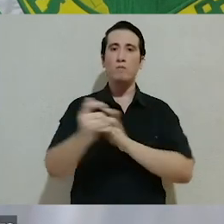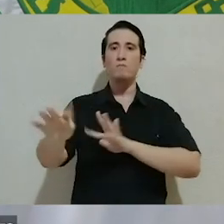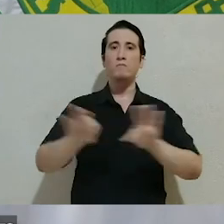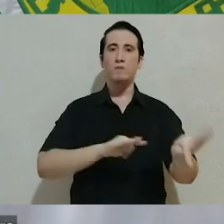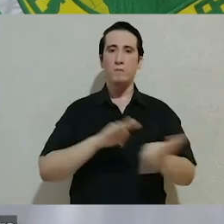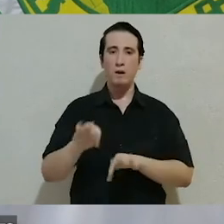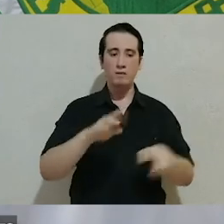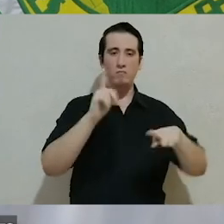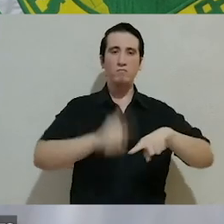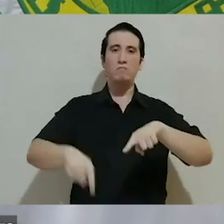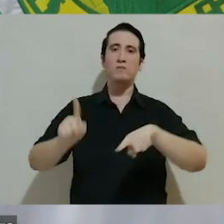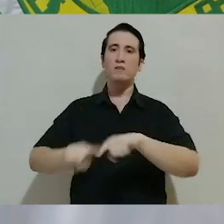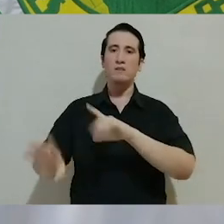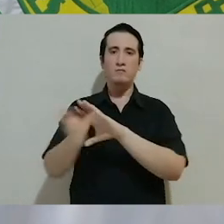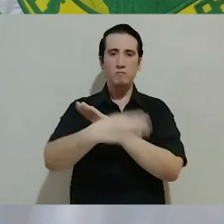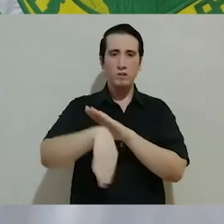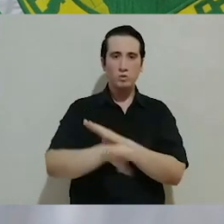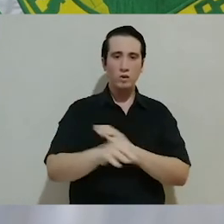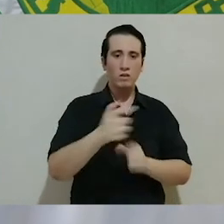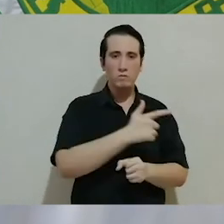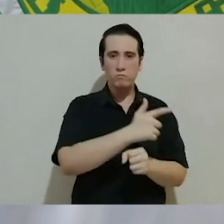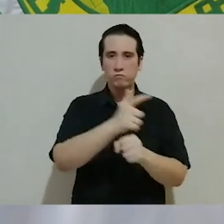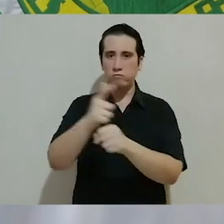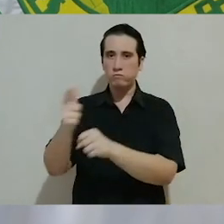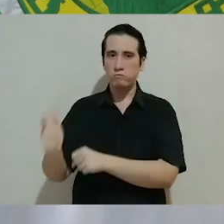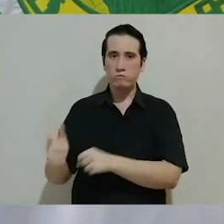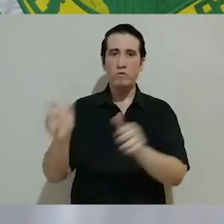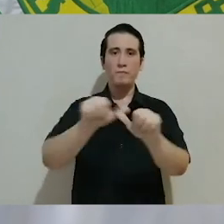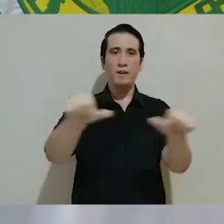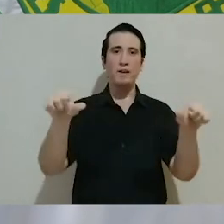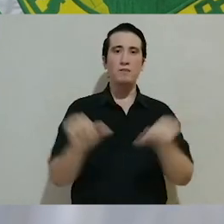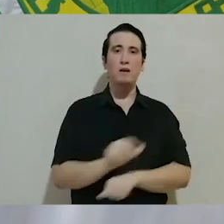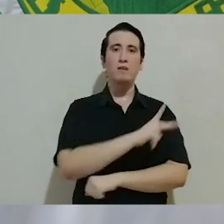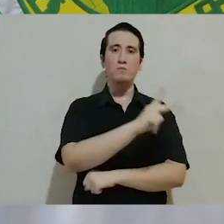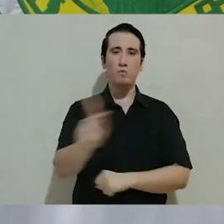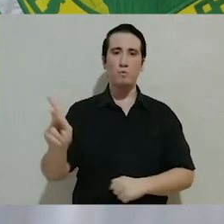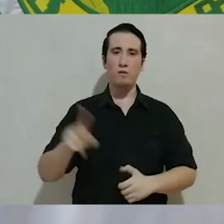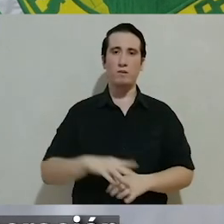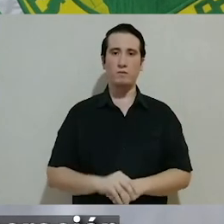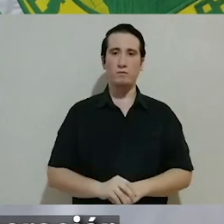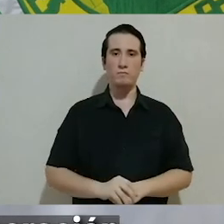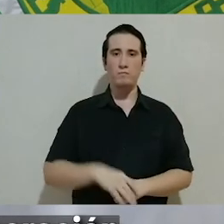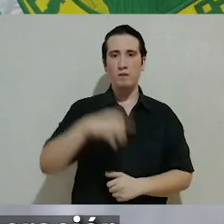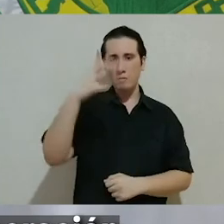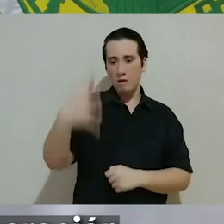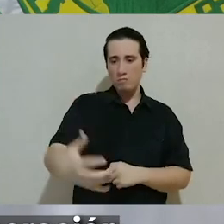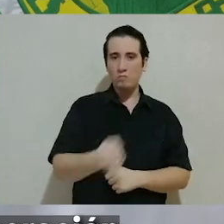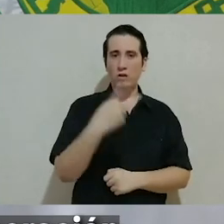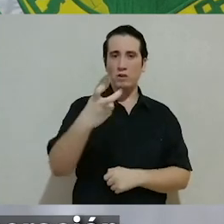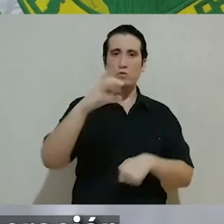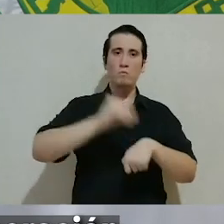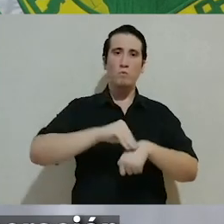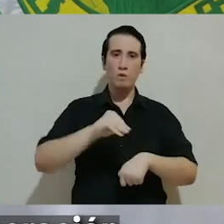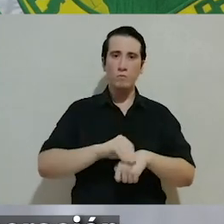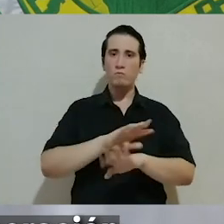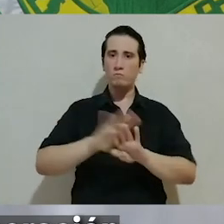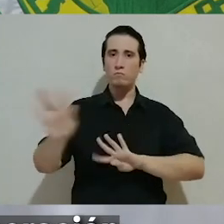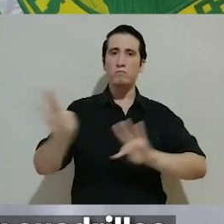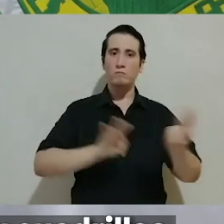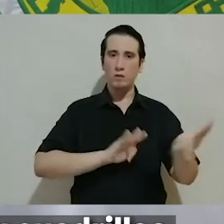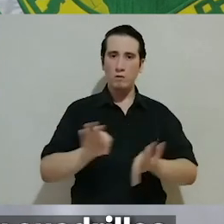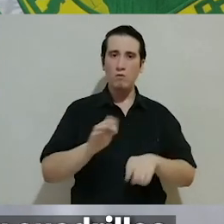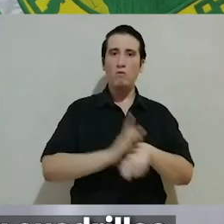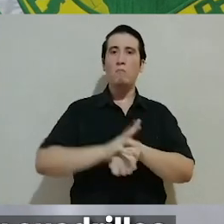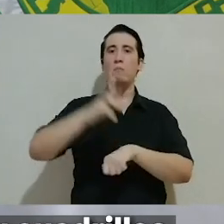van a trabajar en la descacharización y se fumigarán y nebulizarán las áreas públicas. Para lograr esto, estamos poniendo ya en